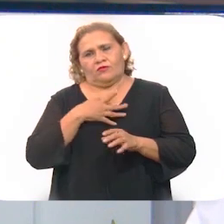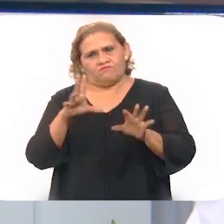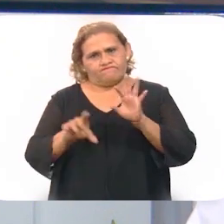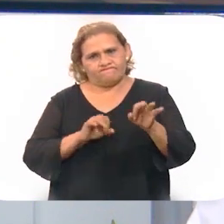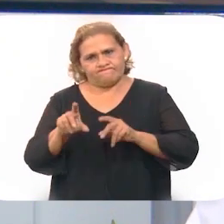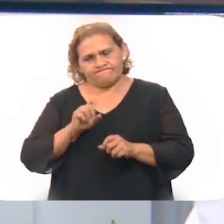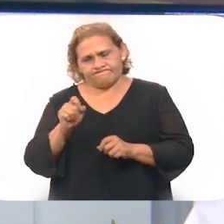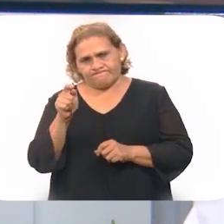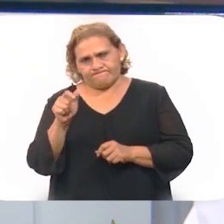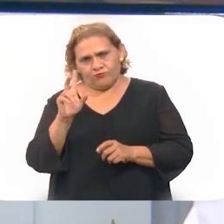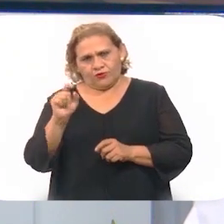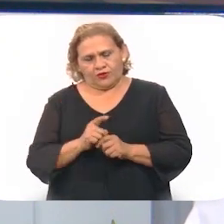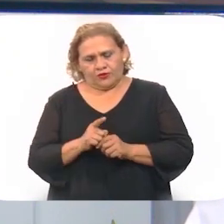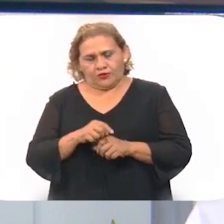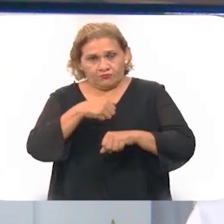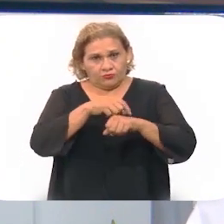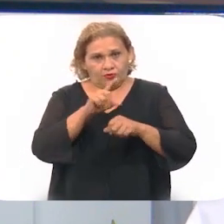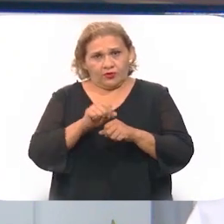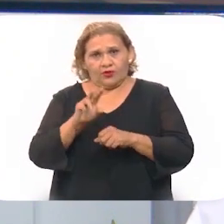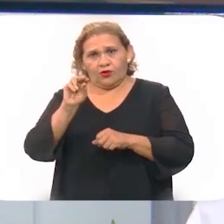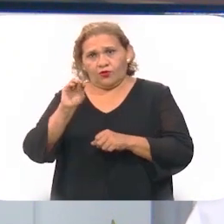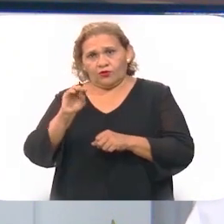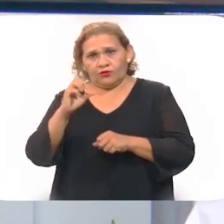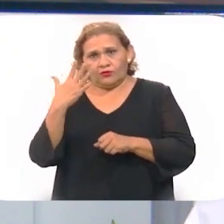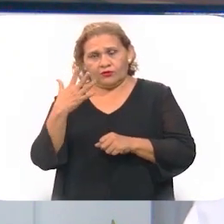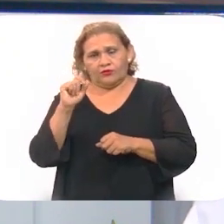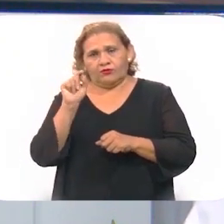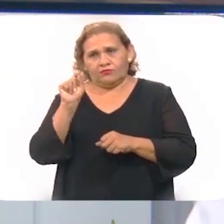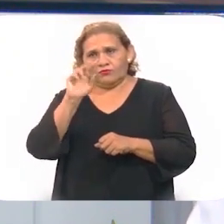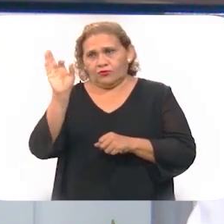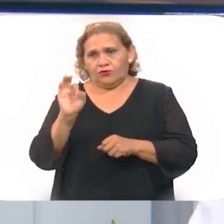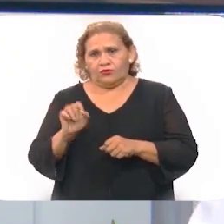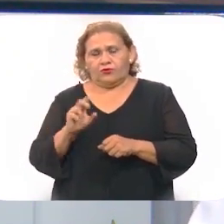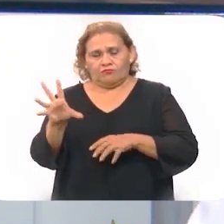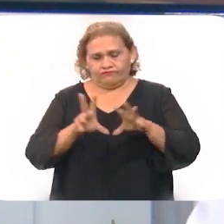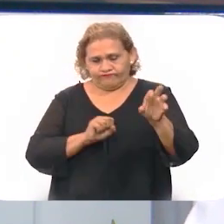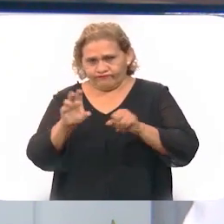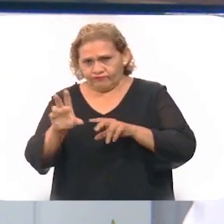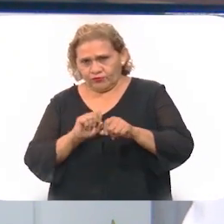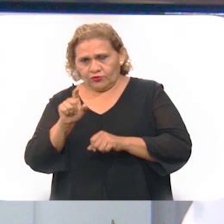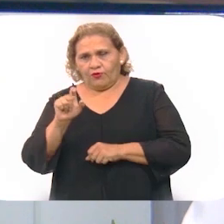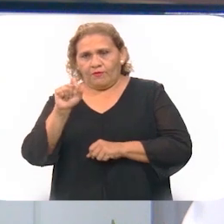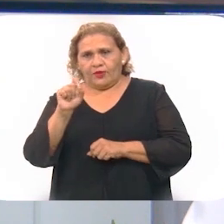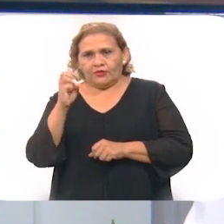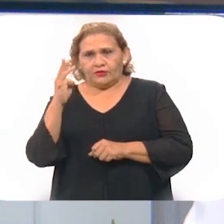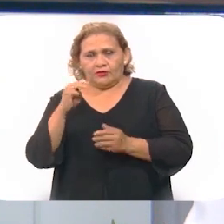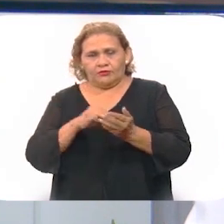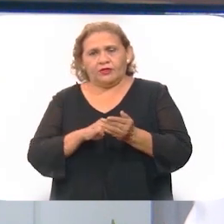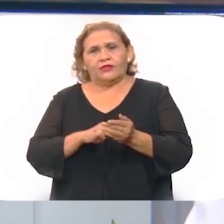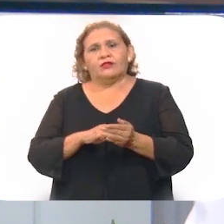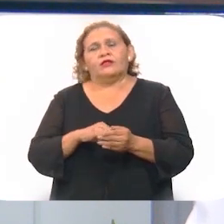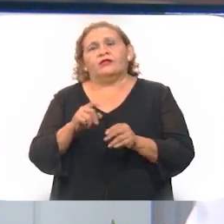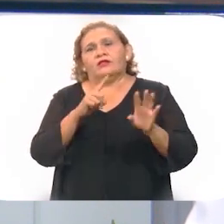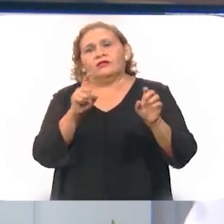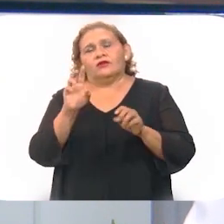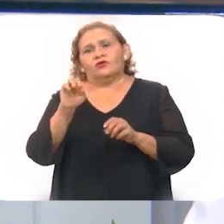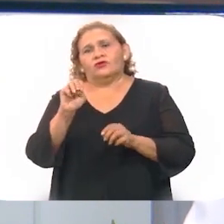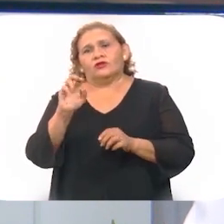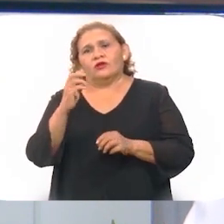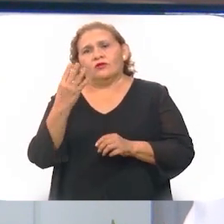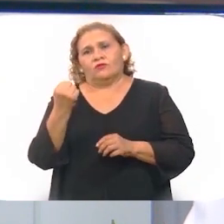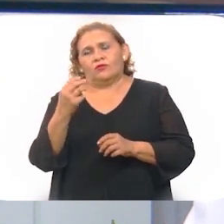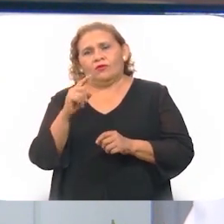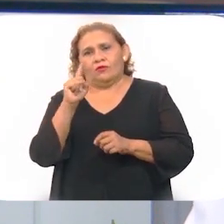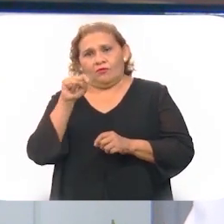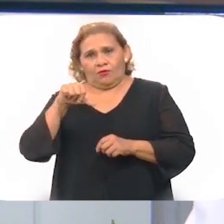pueden contagiar. Esta cifra representa el 85% del total de contagios registrados, los cuales son 23,389. Hoy se